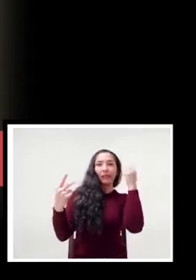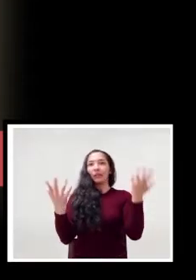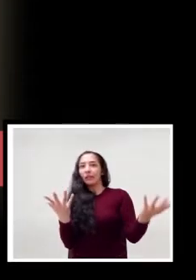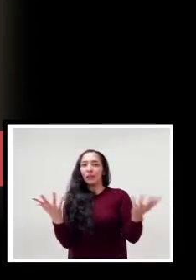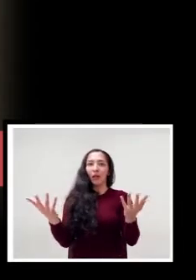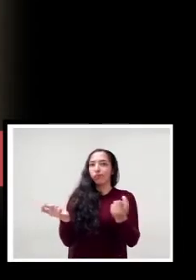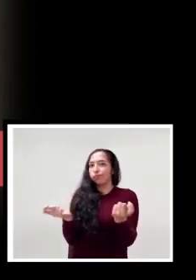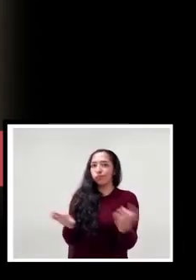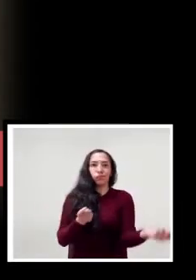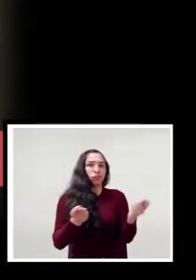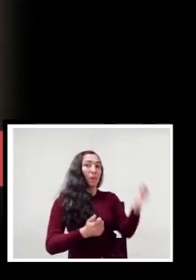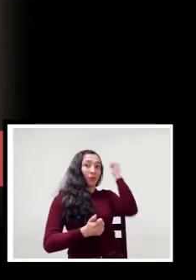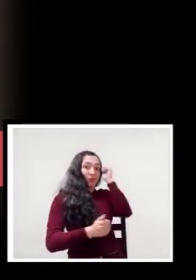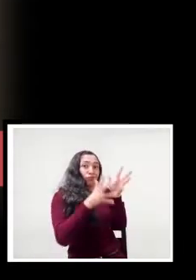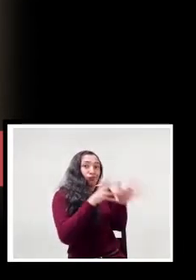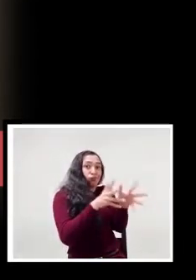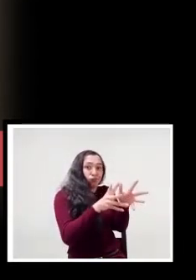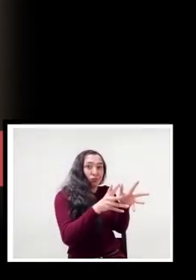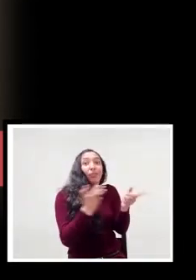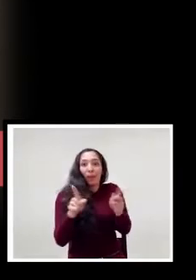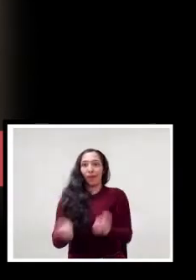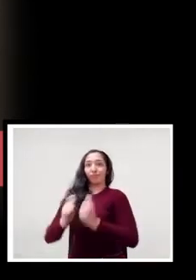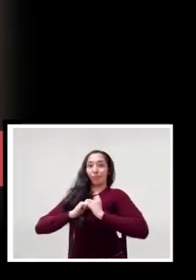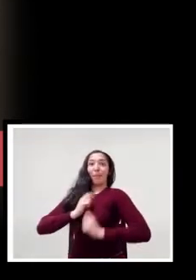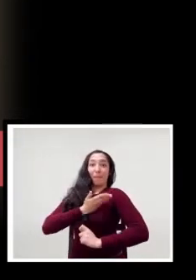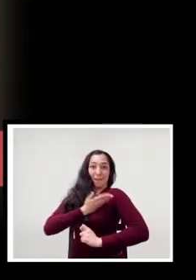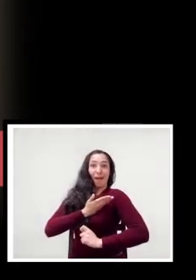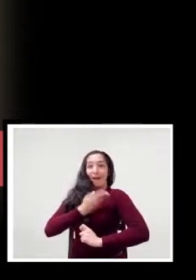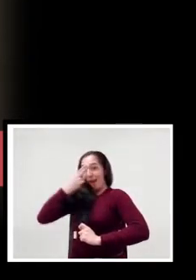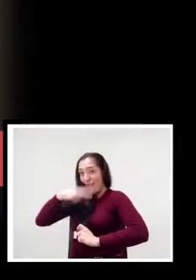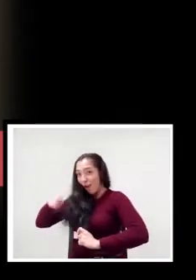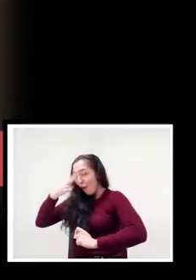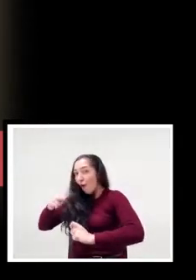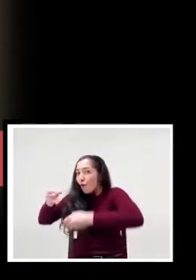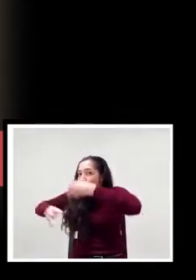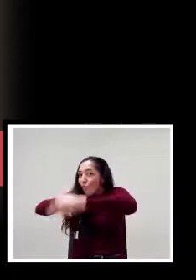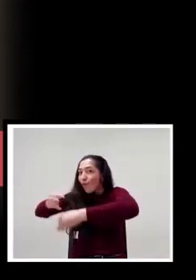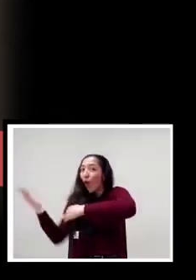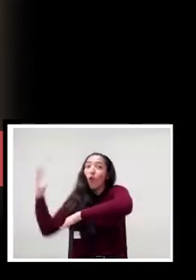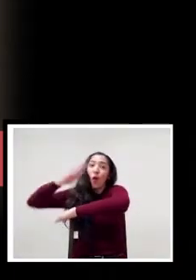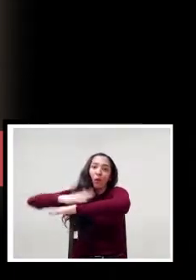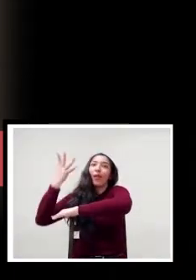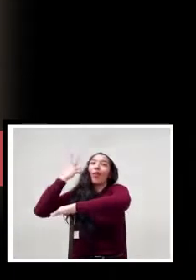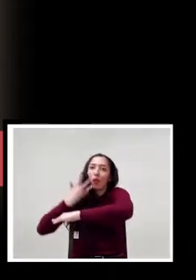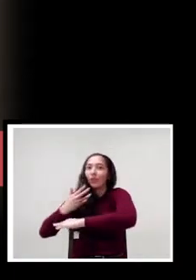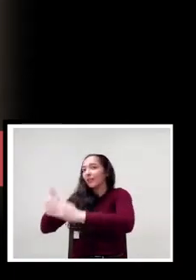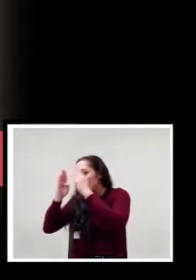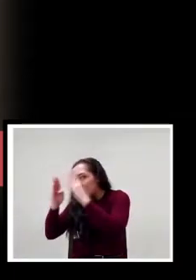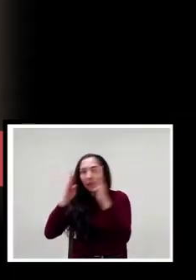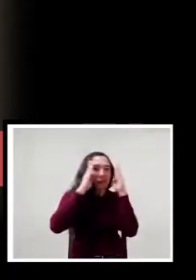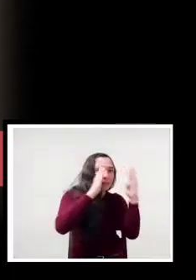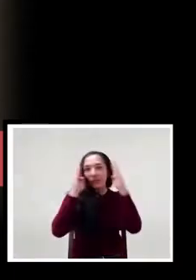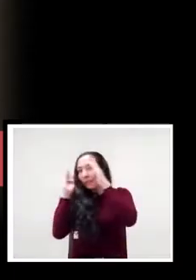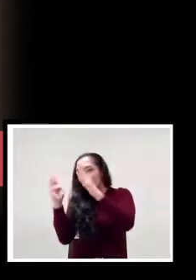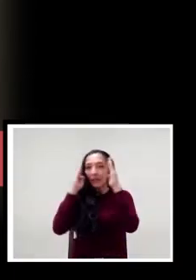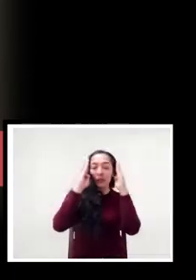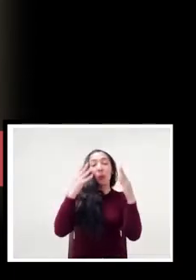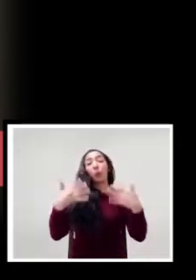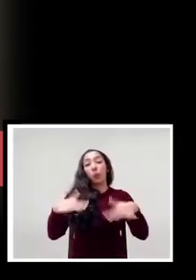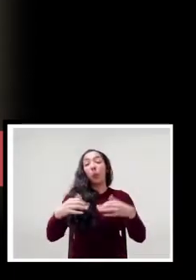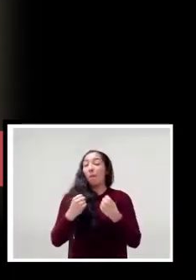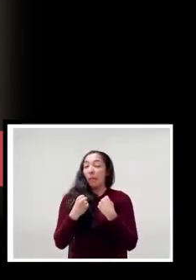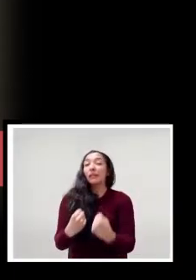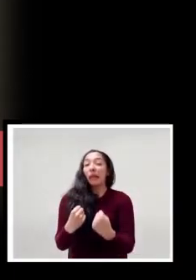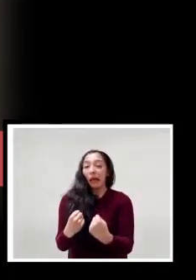también tengo que atenderlos, entonces aparte de ser docente tengo que ser madre de familia 24-7, eso